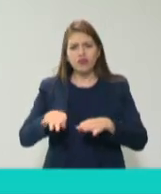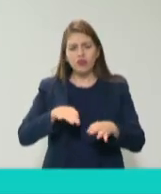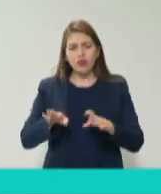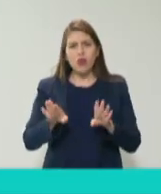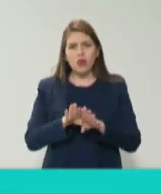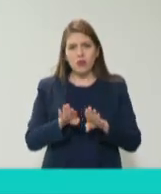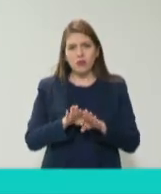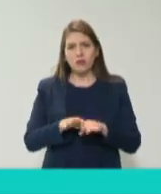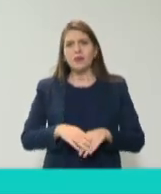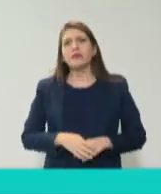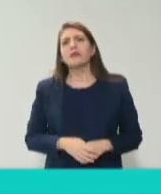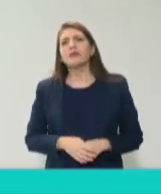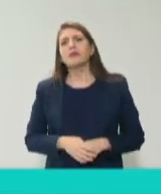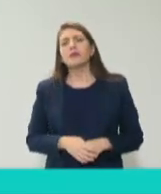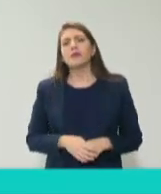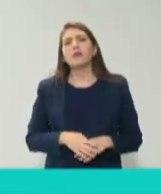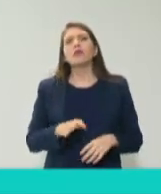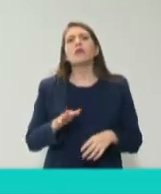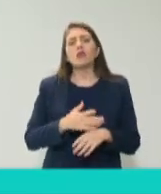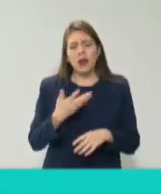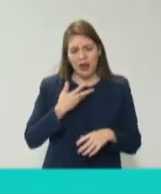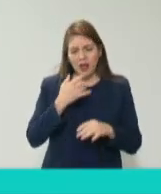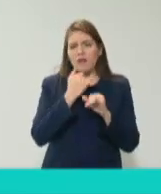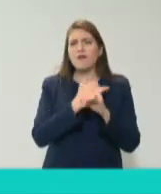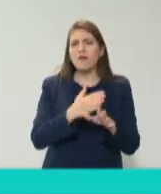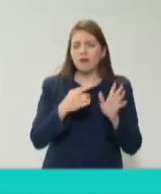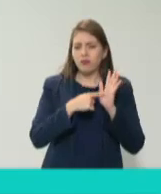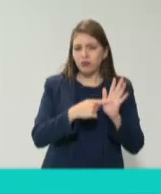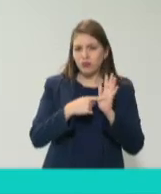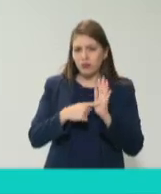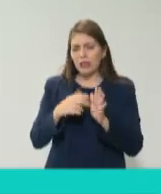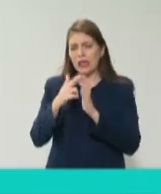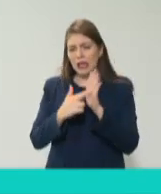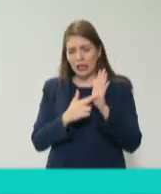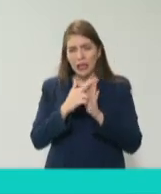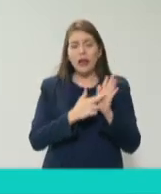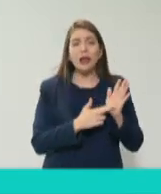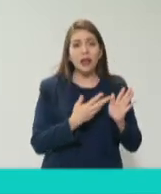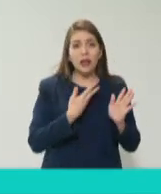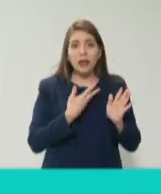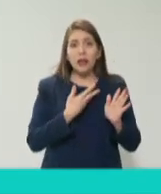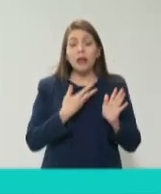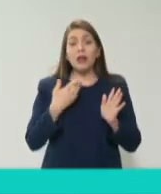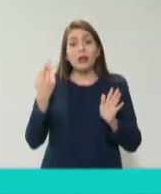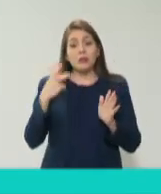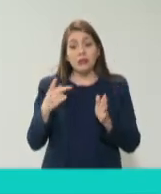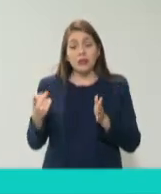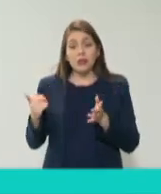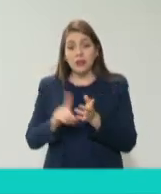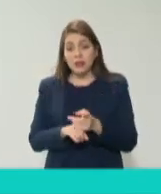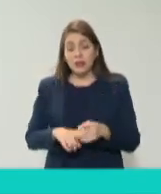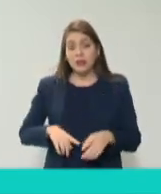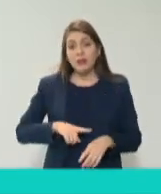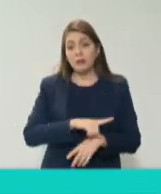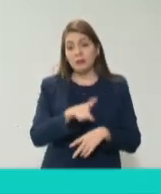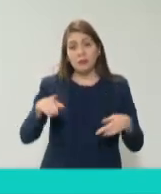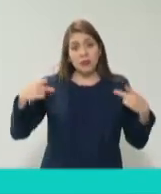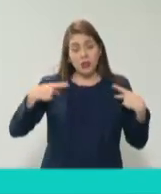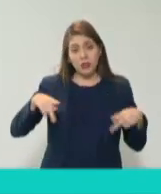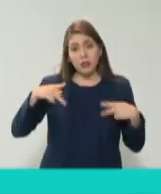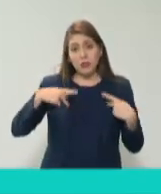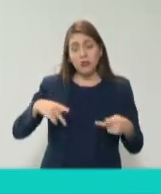bien es cierto que hay información pública y reglas y demás y que todas las reglas son públicas en realidad los ciudadanos muy poquitos